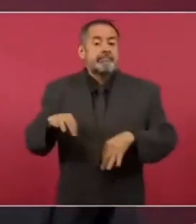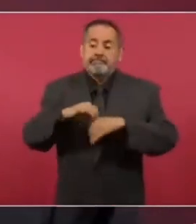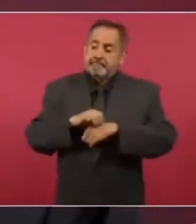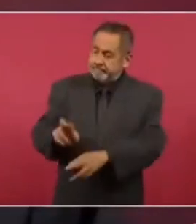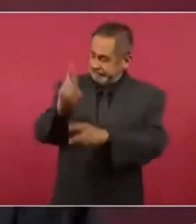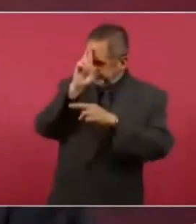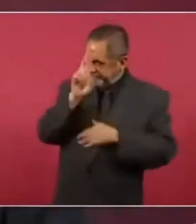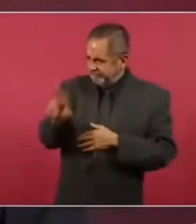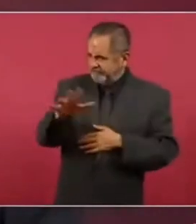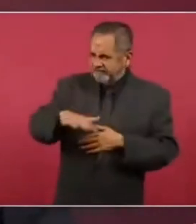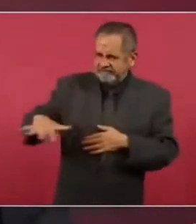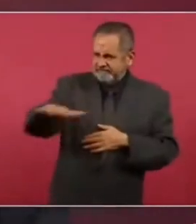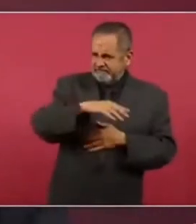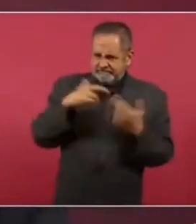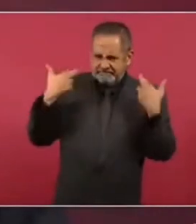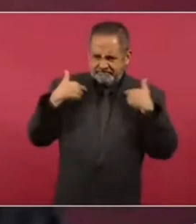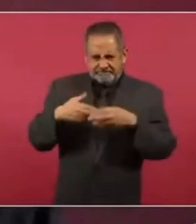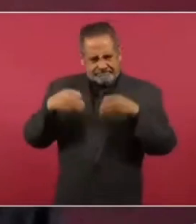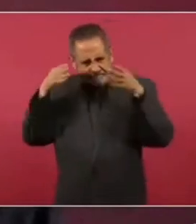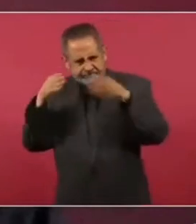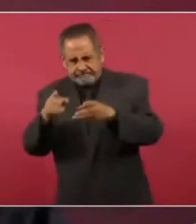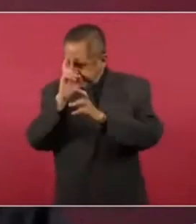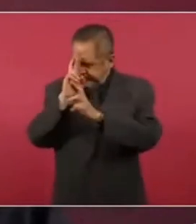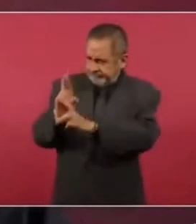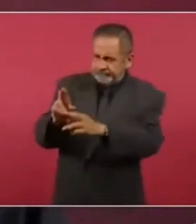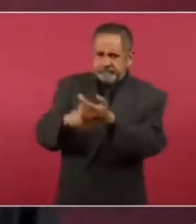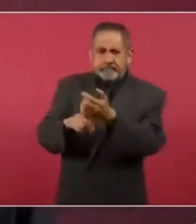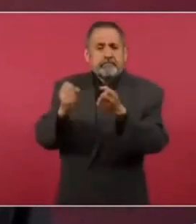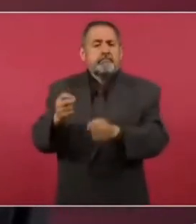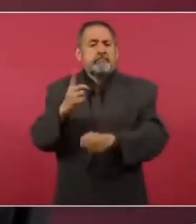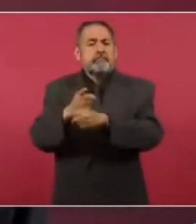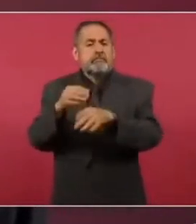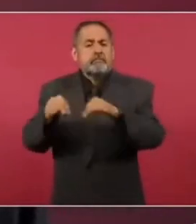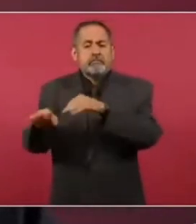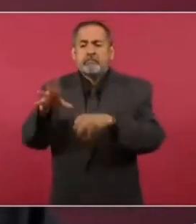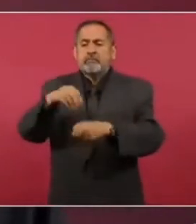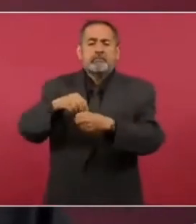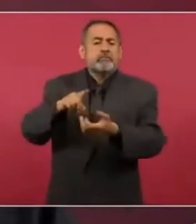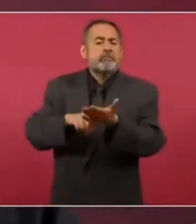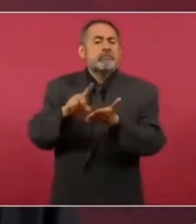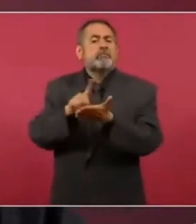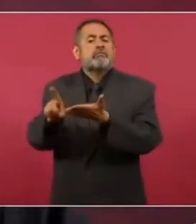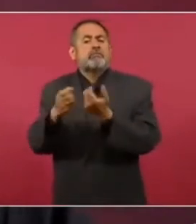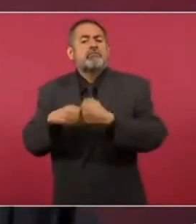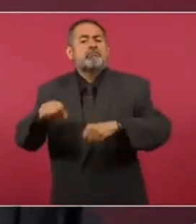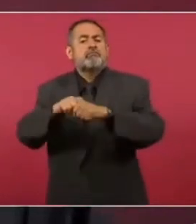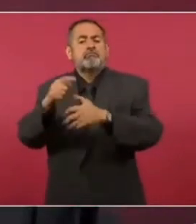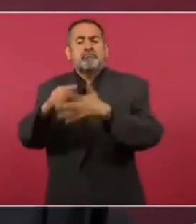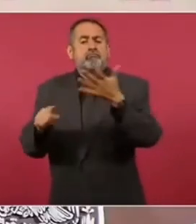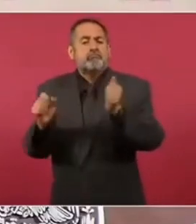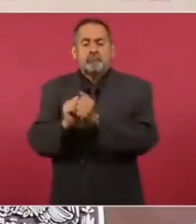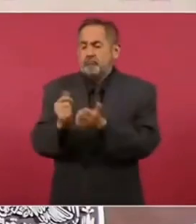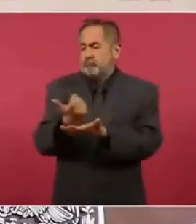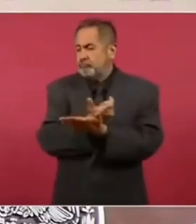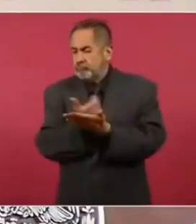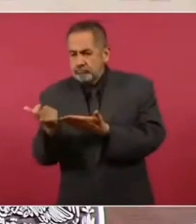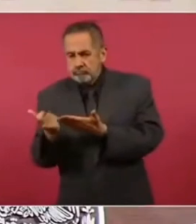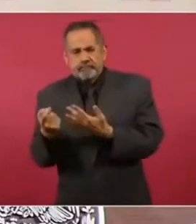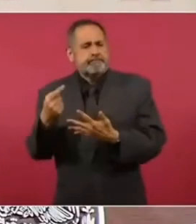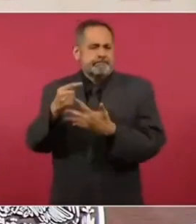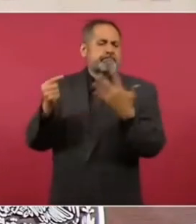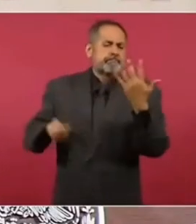docente, por la seguridad laboral, los derechos sociales y el salario que son